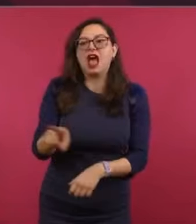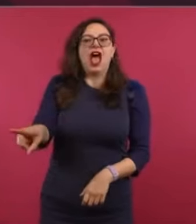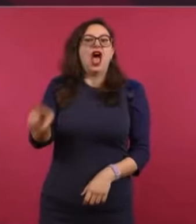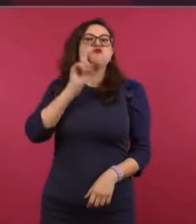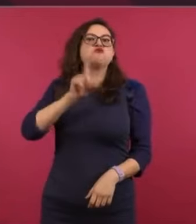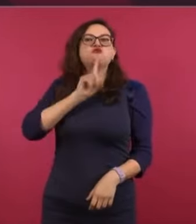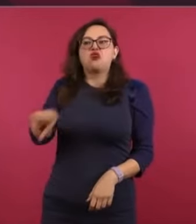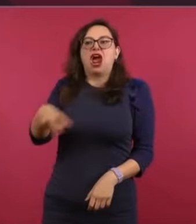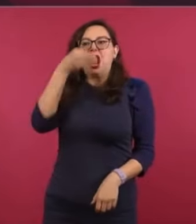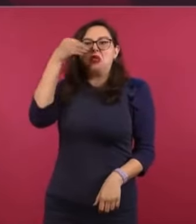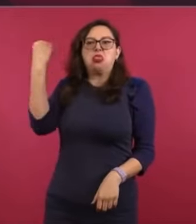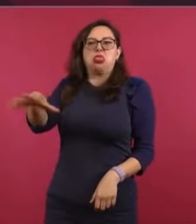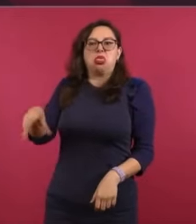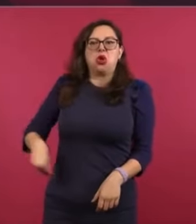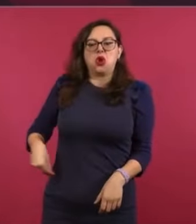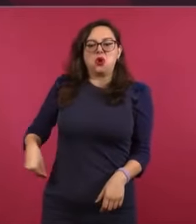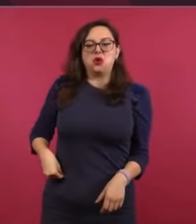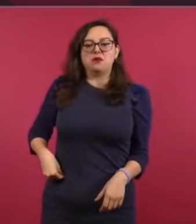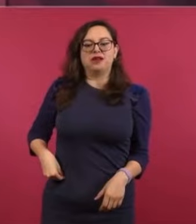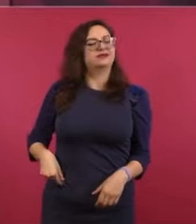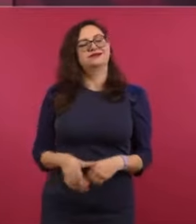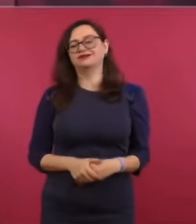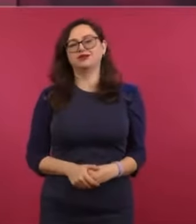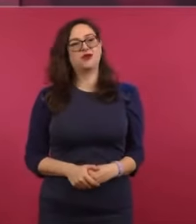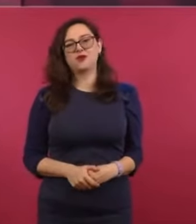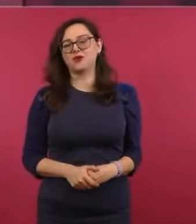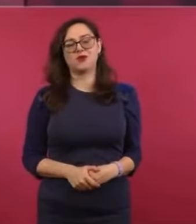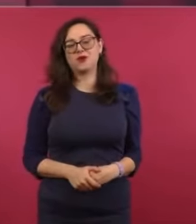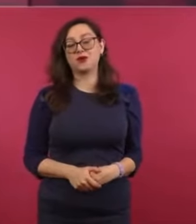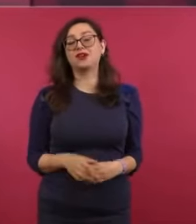sueltan los billullos, porque todo eso cuesta mucho.